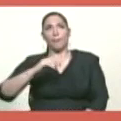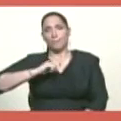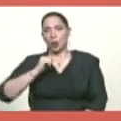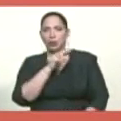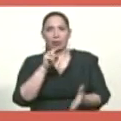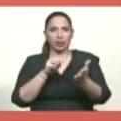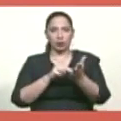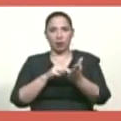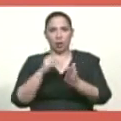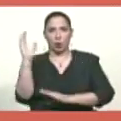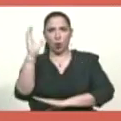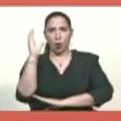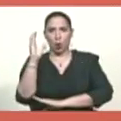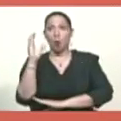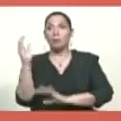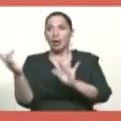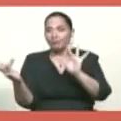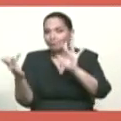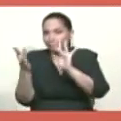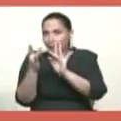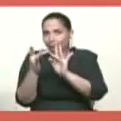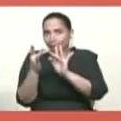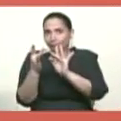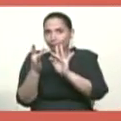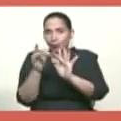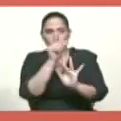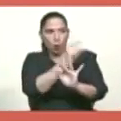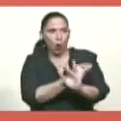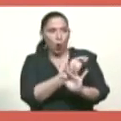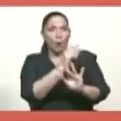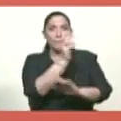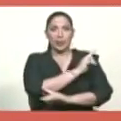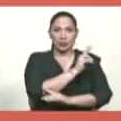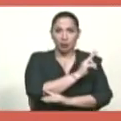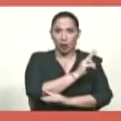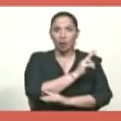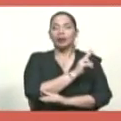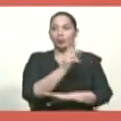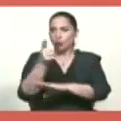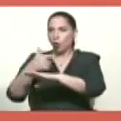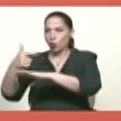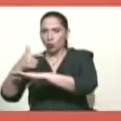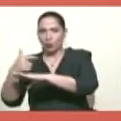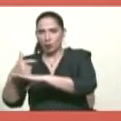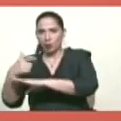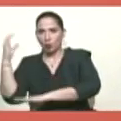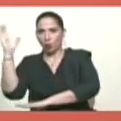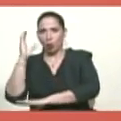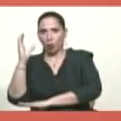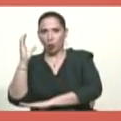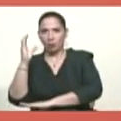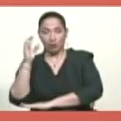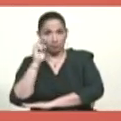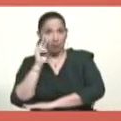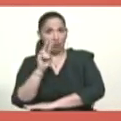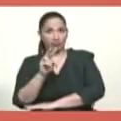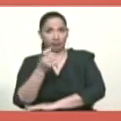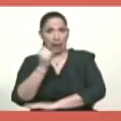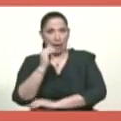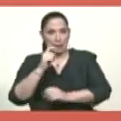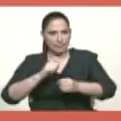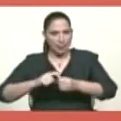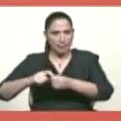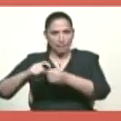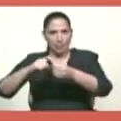Nacional de Colombia que era el enlace de García Palomo con el gobierno de Juan Manuel Santos. ¿Ve cómo se está involucrado Juan Manuel